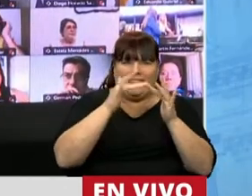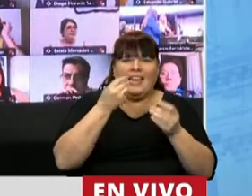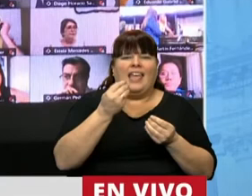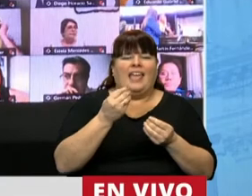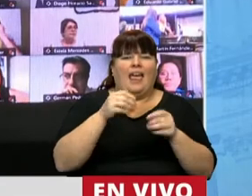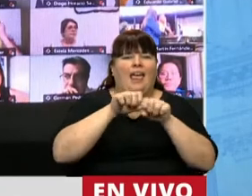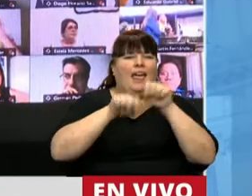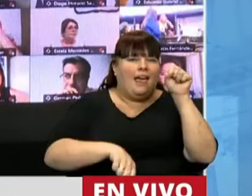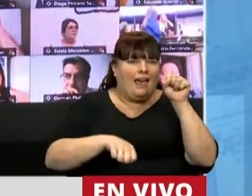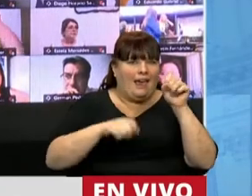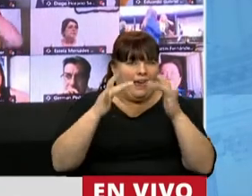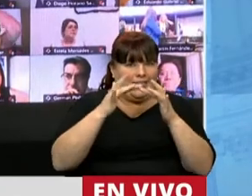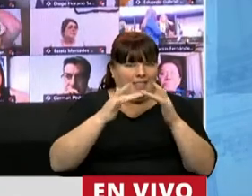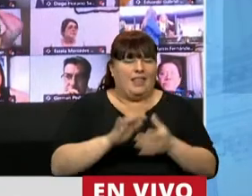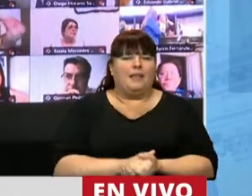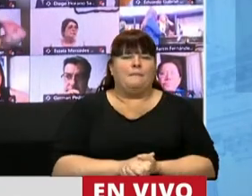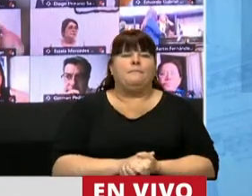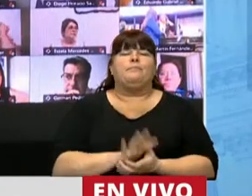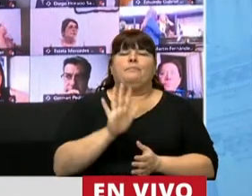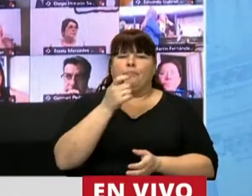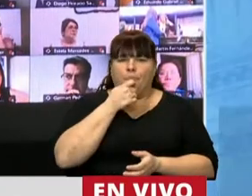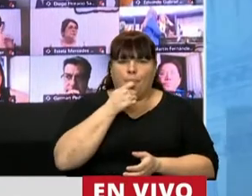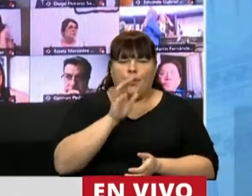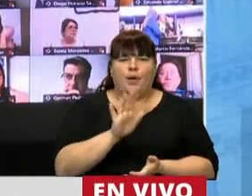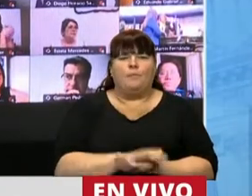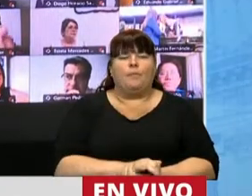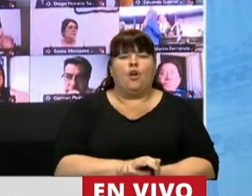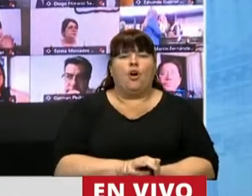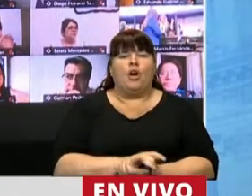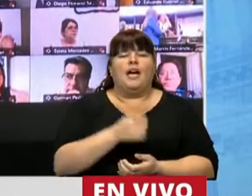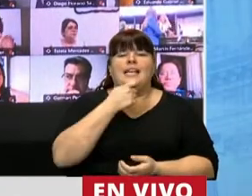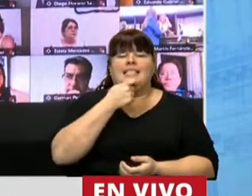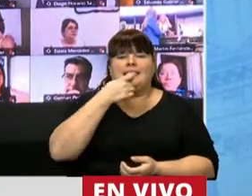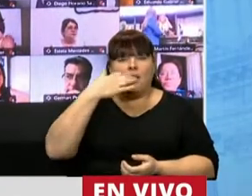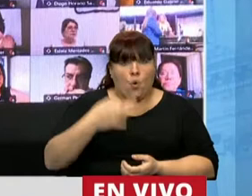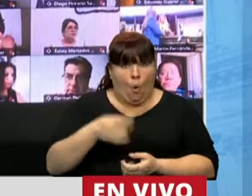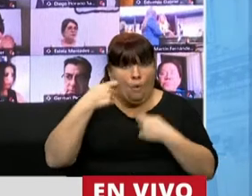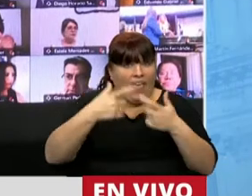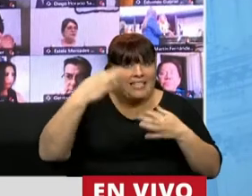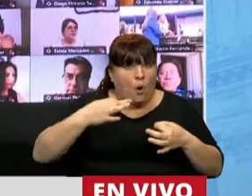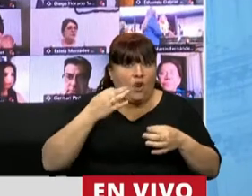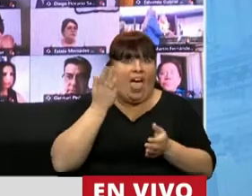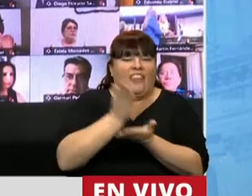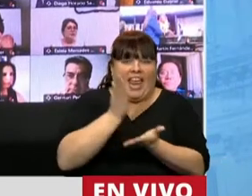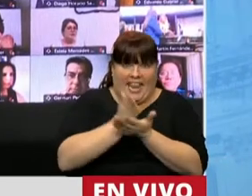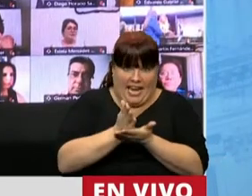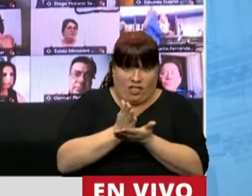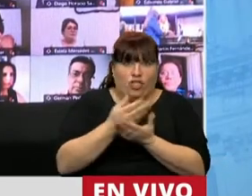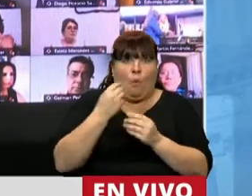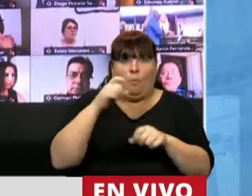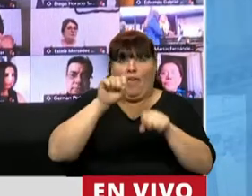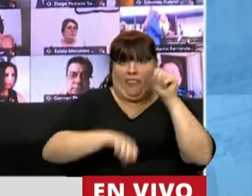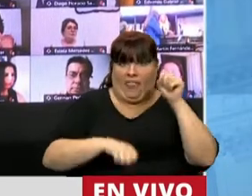es la de la desconexión digital. Es decir, que el cumplimiento de esa garantía laboral, ese derecho de la